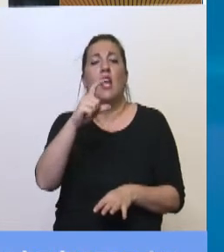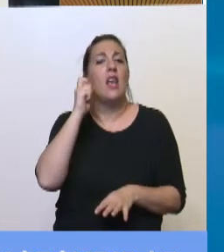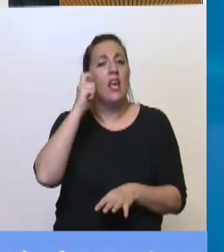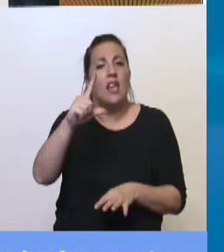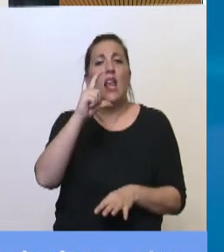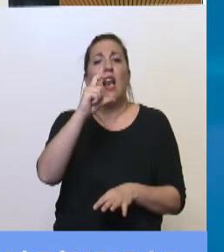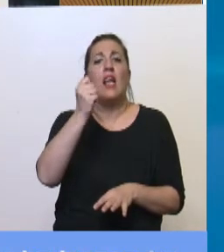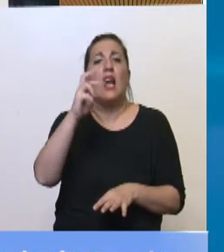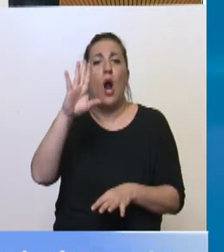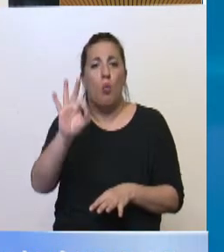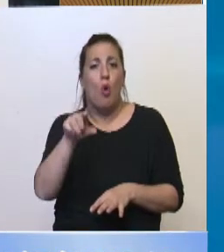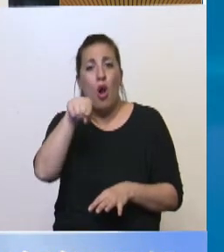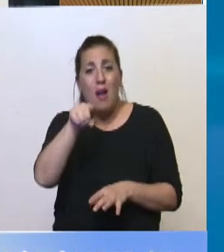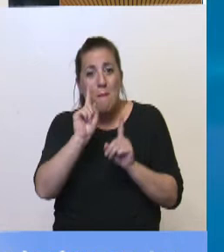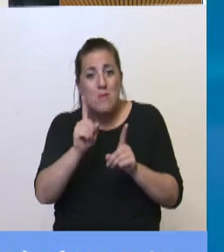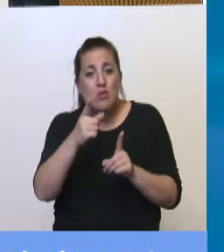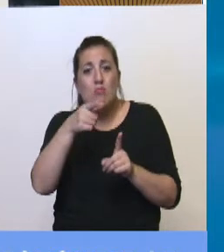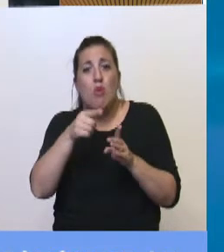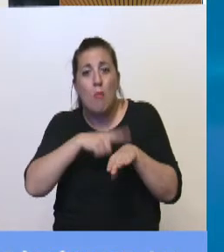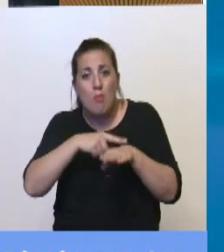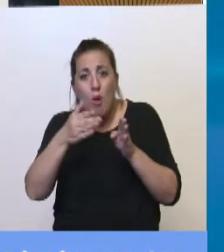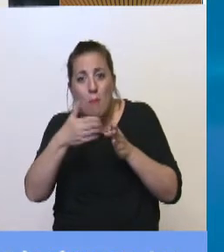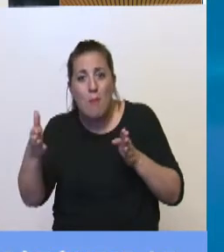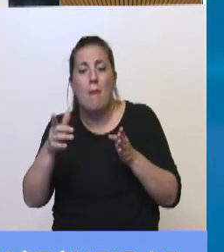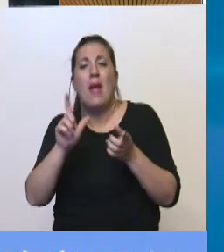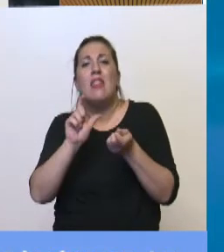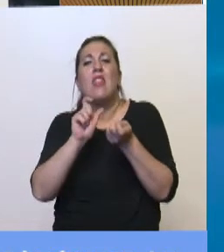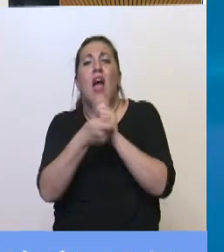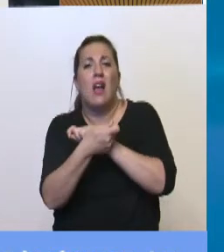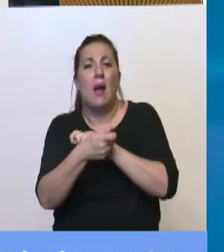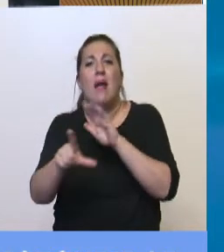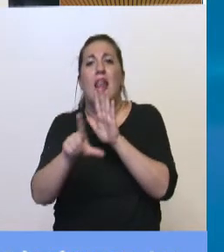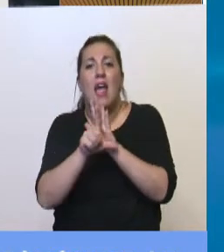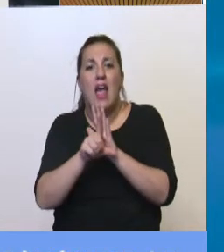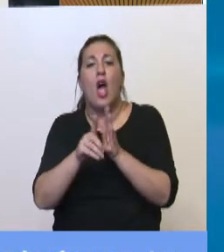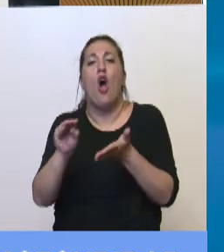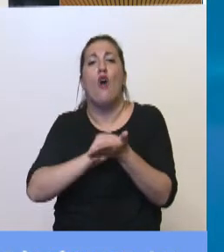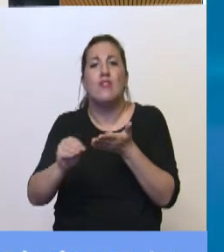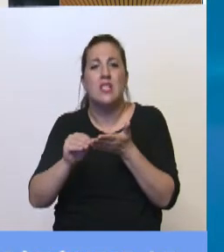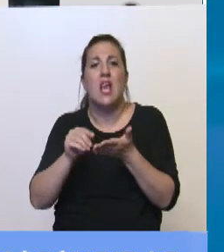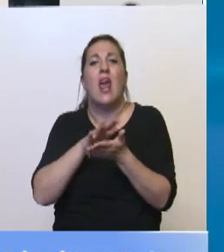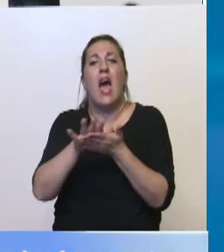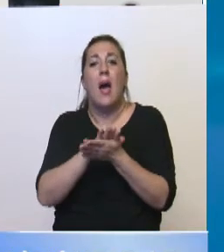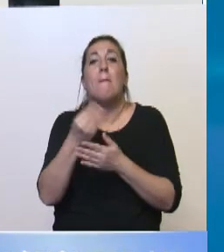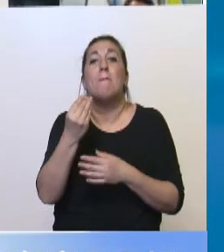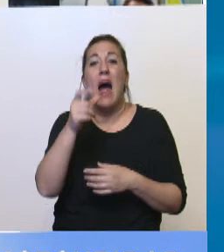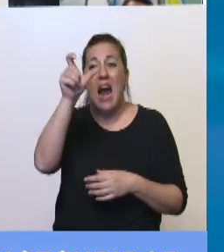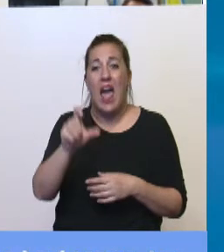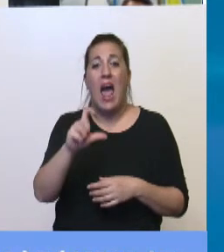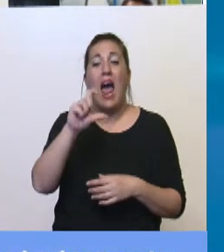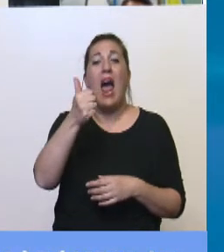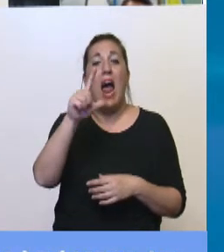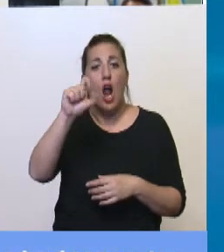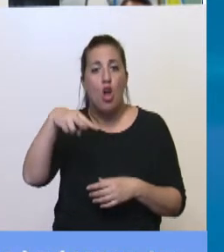esos días también modificaron la ley de la Oficina Anticorrupción para que nada menos que Laura Alonso pudiera